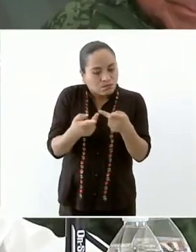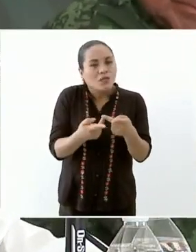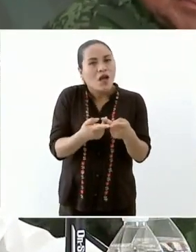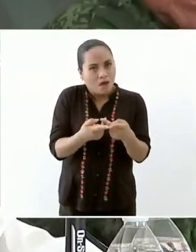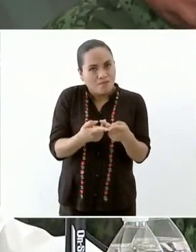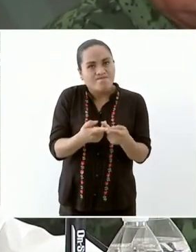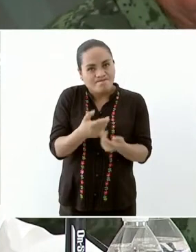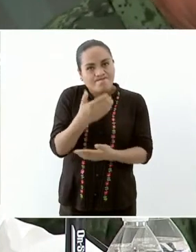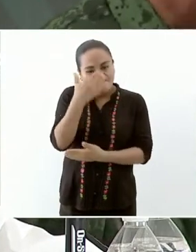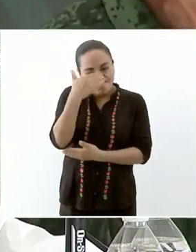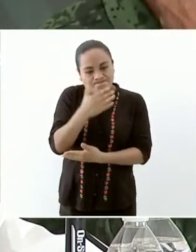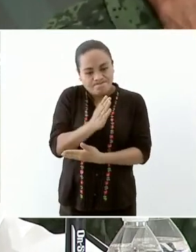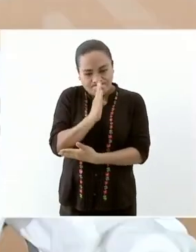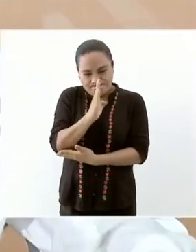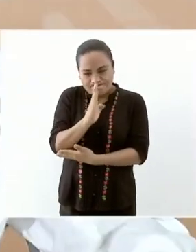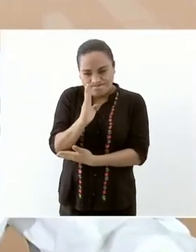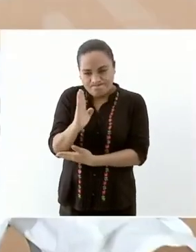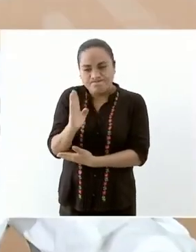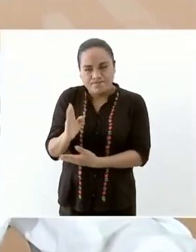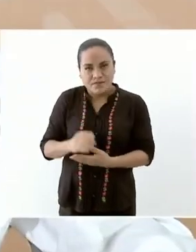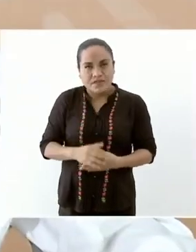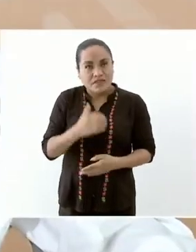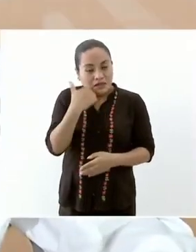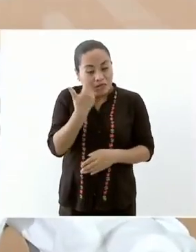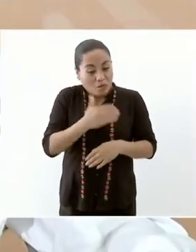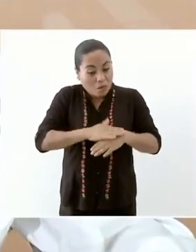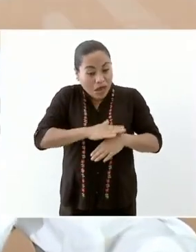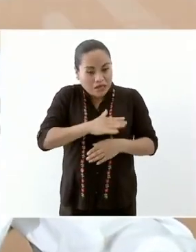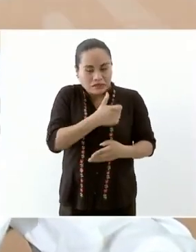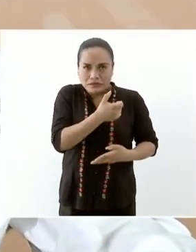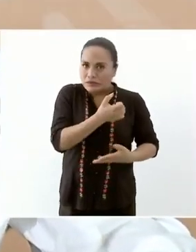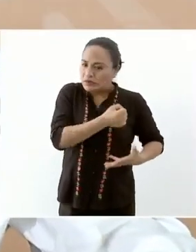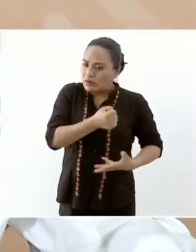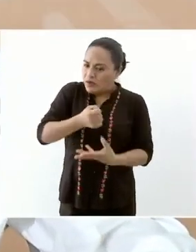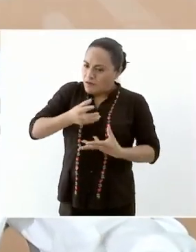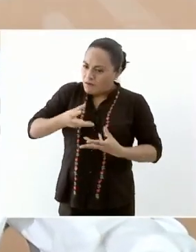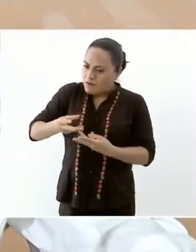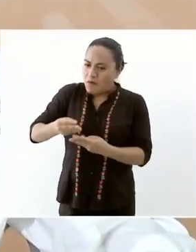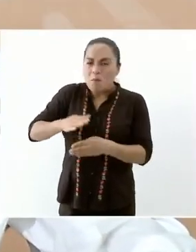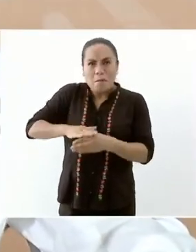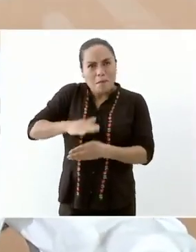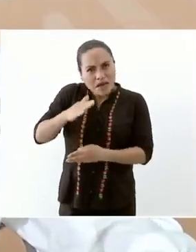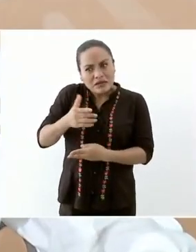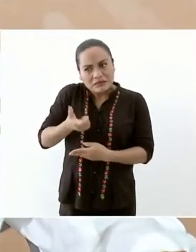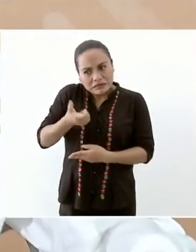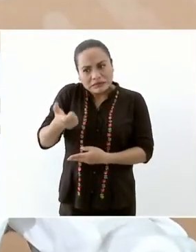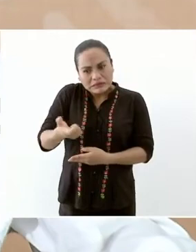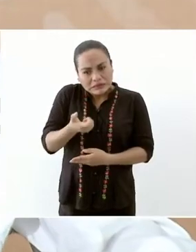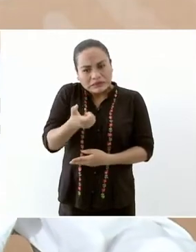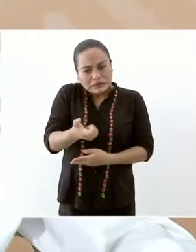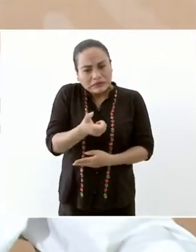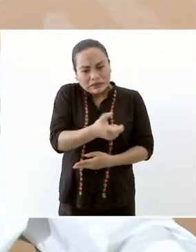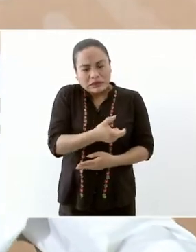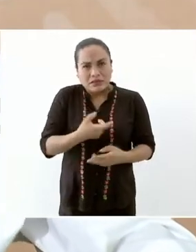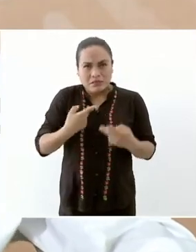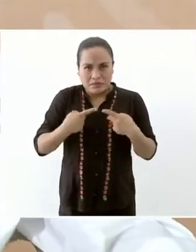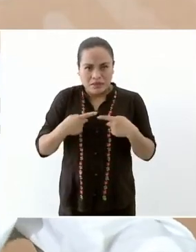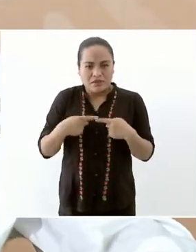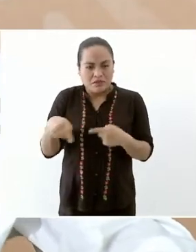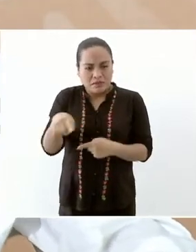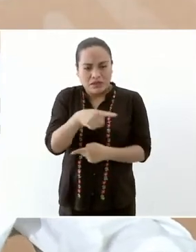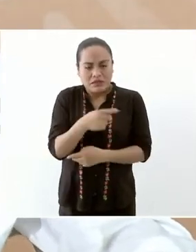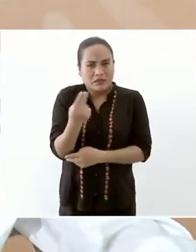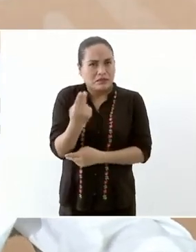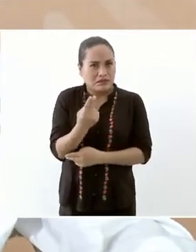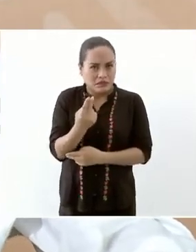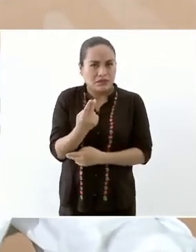pues entregar más a cada familia pero pues tenemos